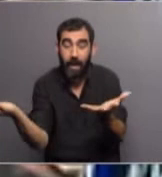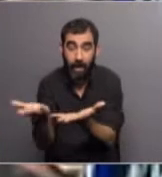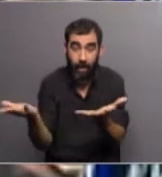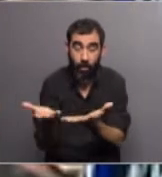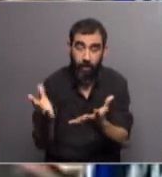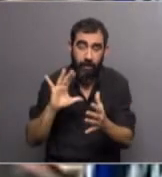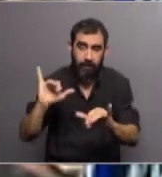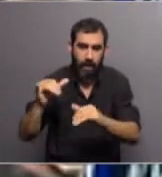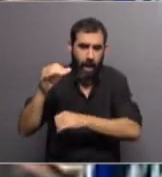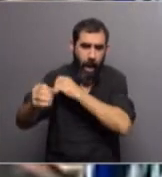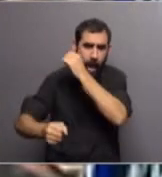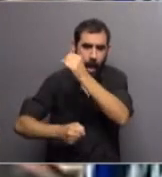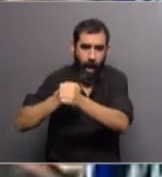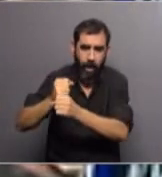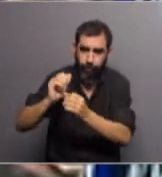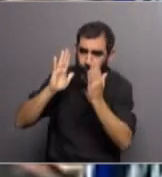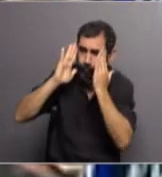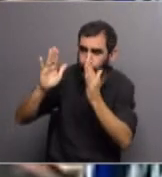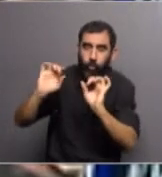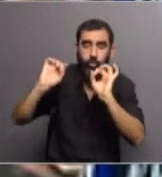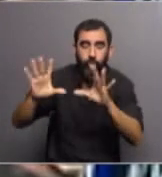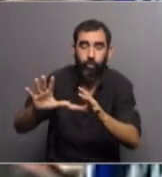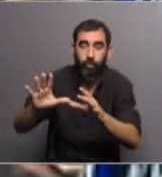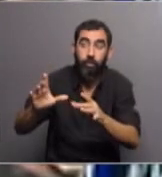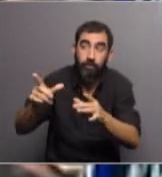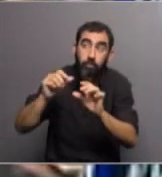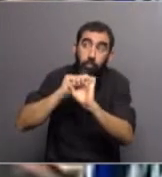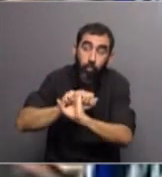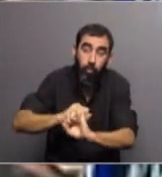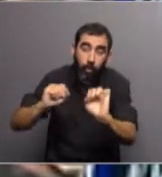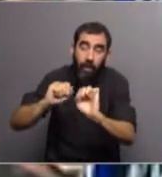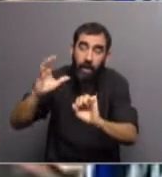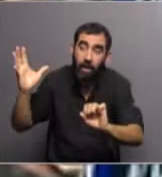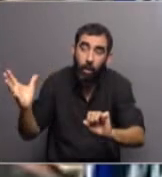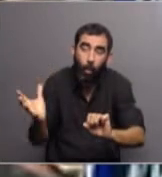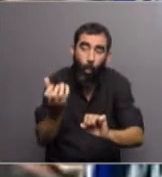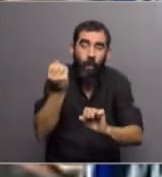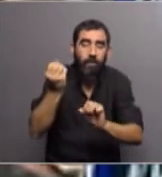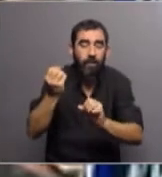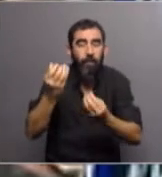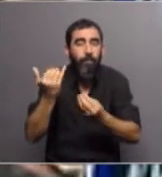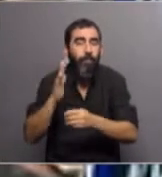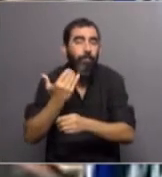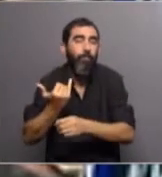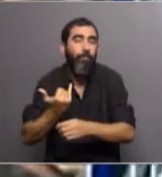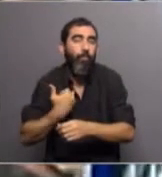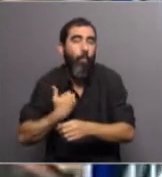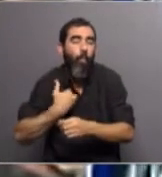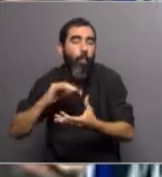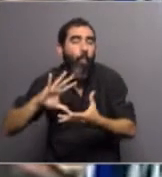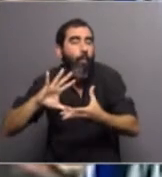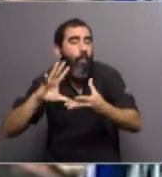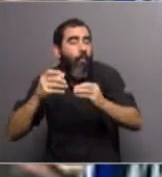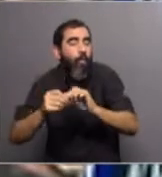hace años ya me dedico a tratar de encontrarle la vuelta a cómo